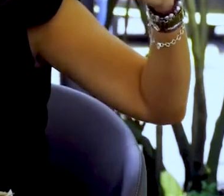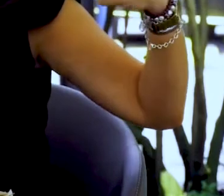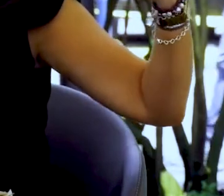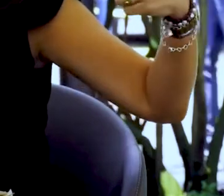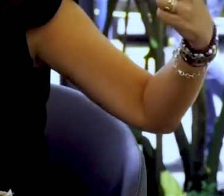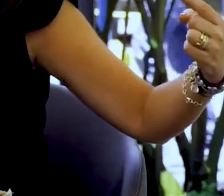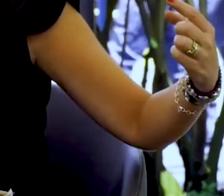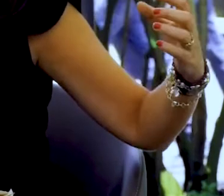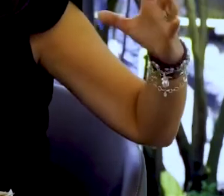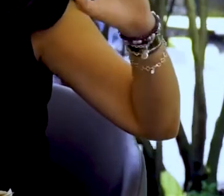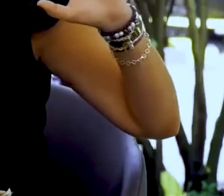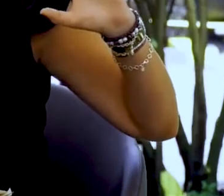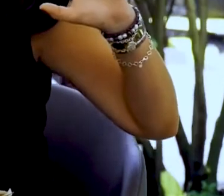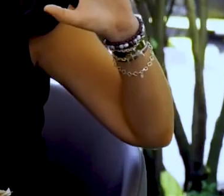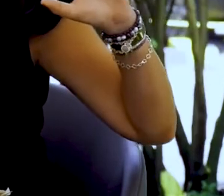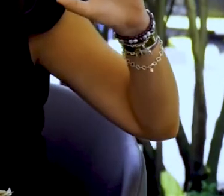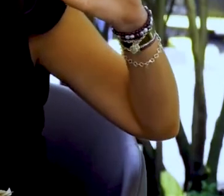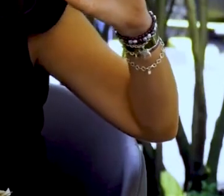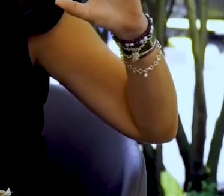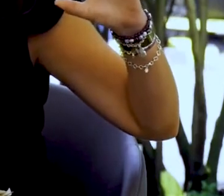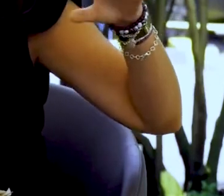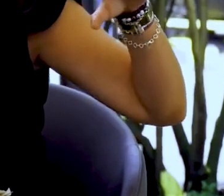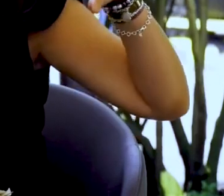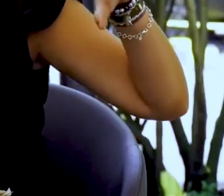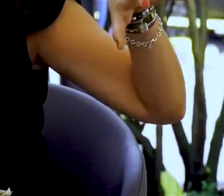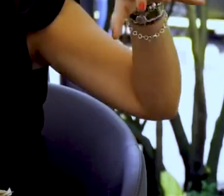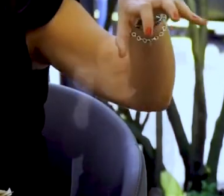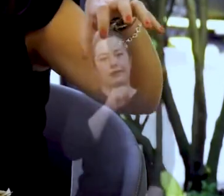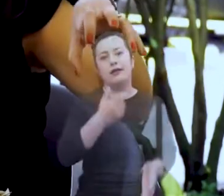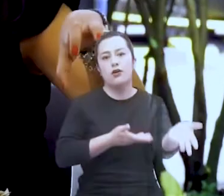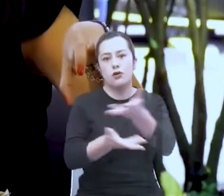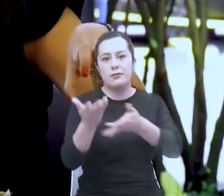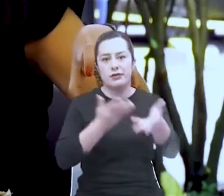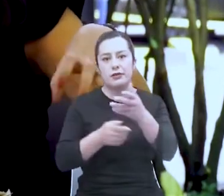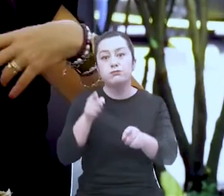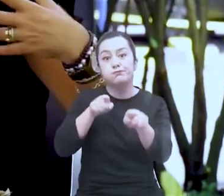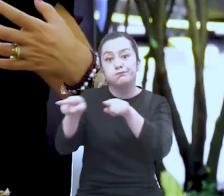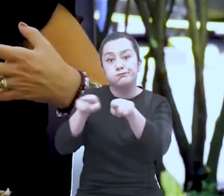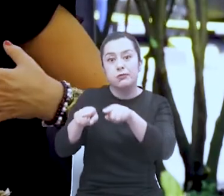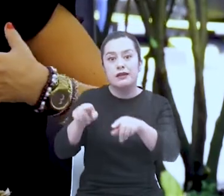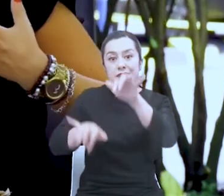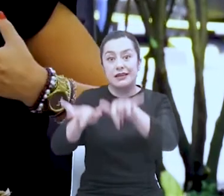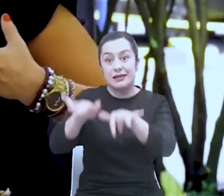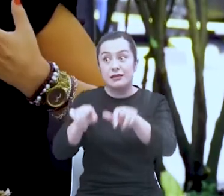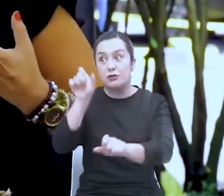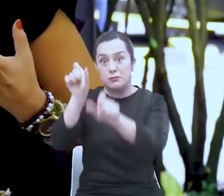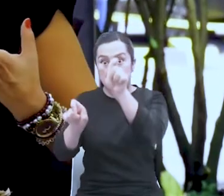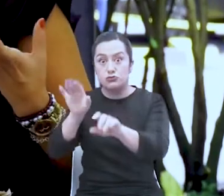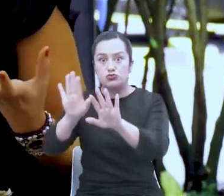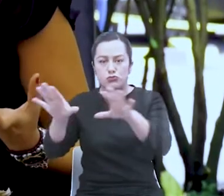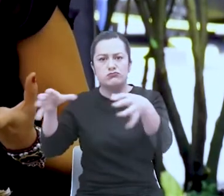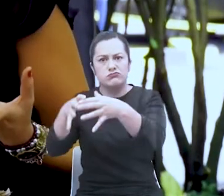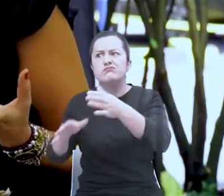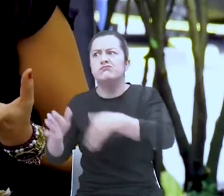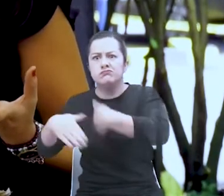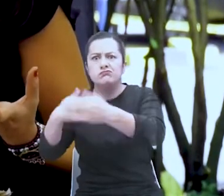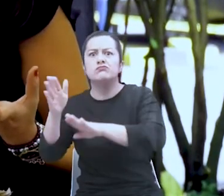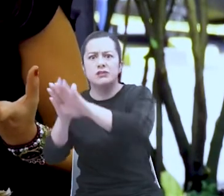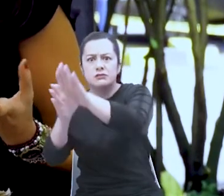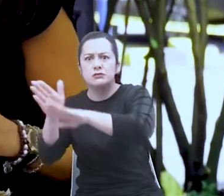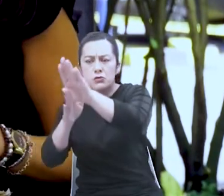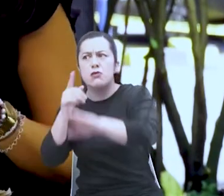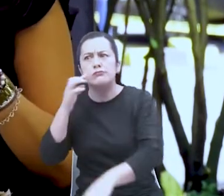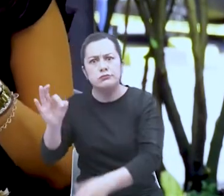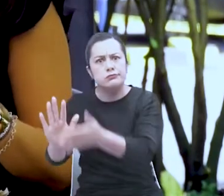aprovechar los canales locales para poder compartir cómo cada secretario en región avanza con sus instituciones, porque son testimonios